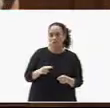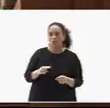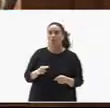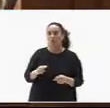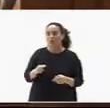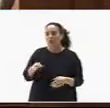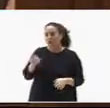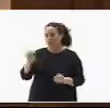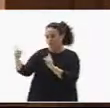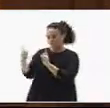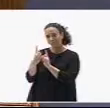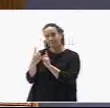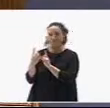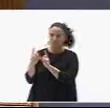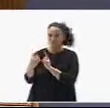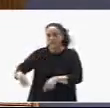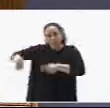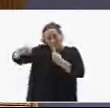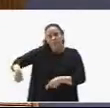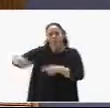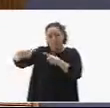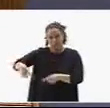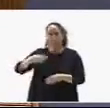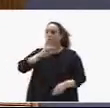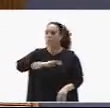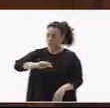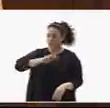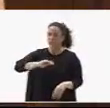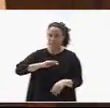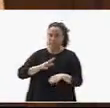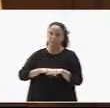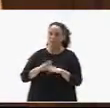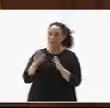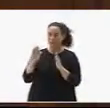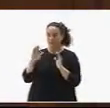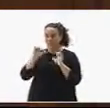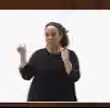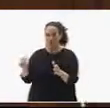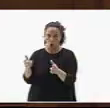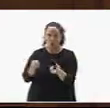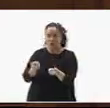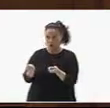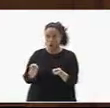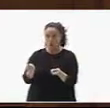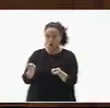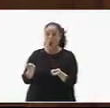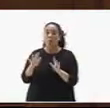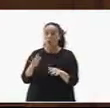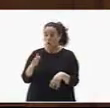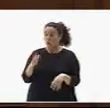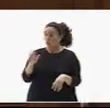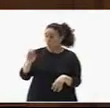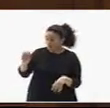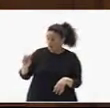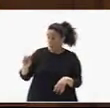encuentros en cada una de las sesiones de control, pero fíjese que ha logrado usted y su gobierno,